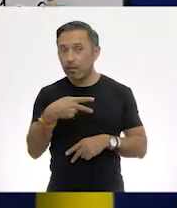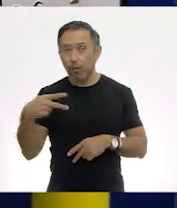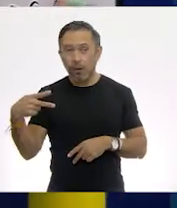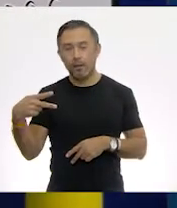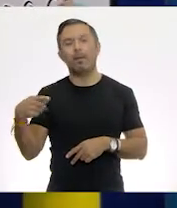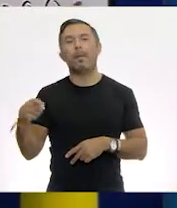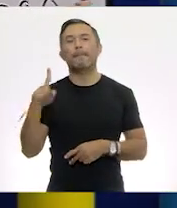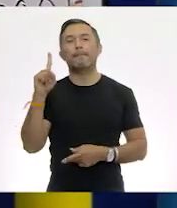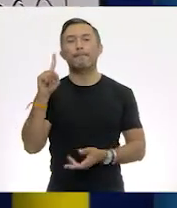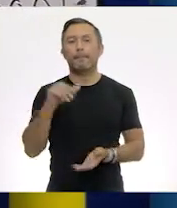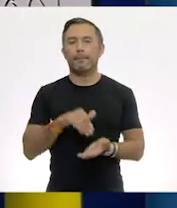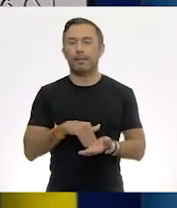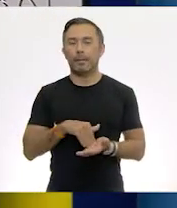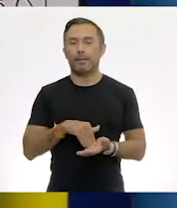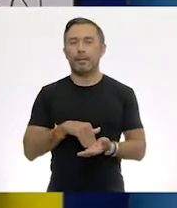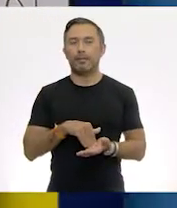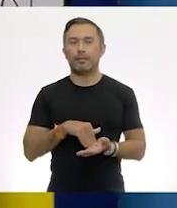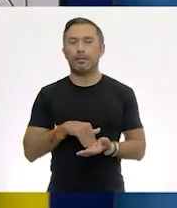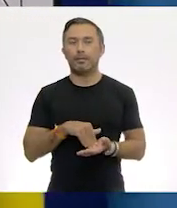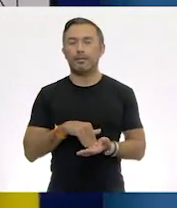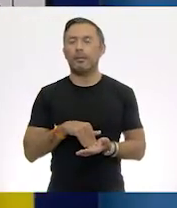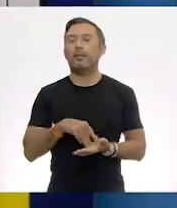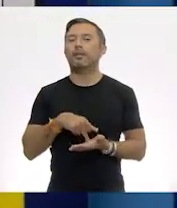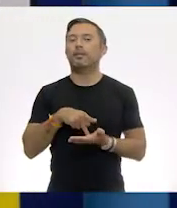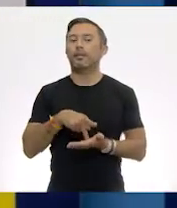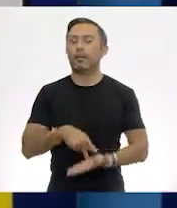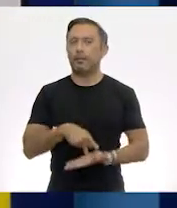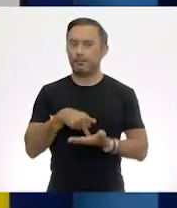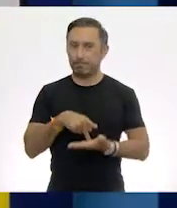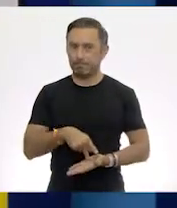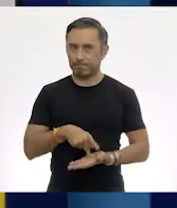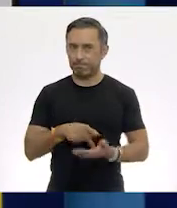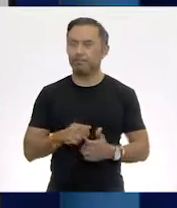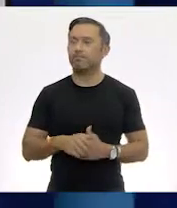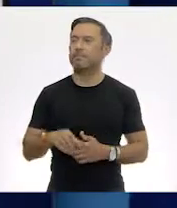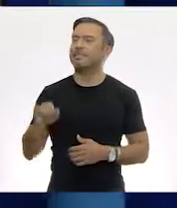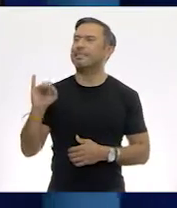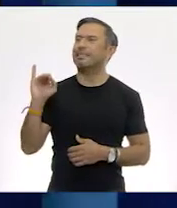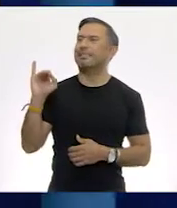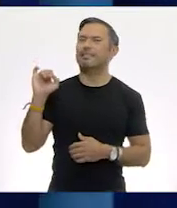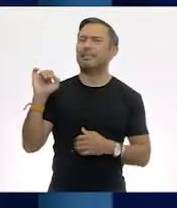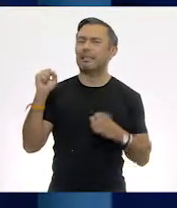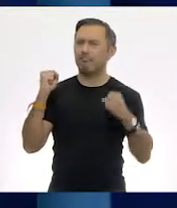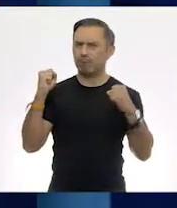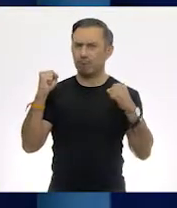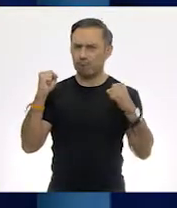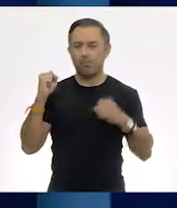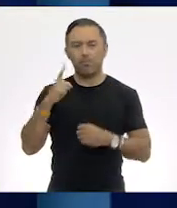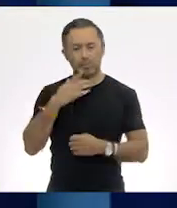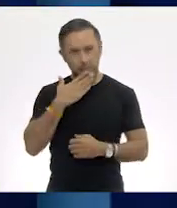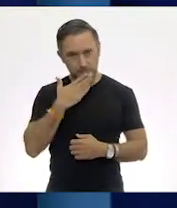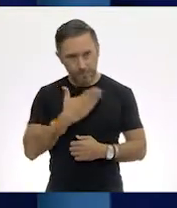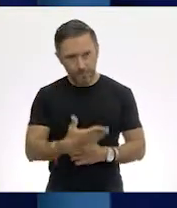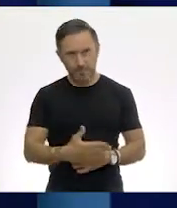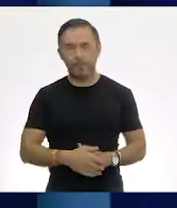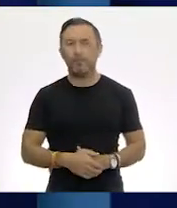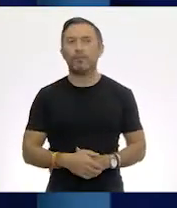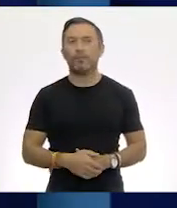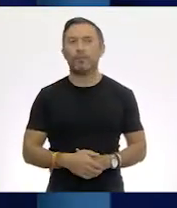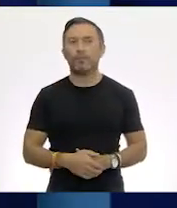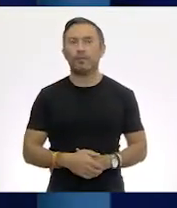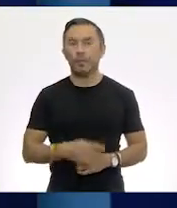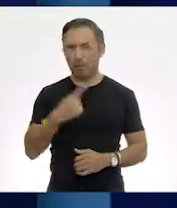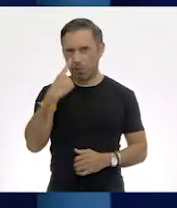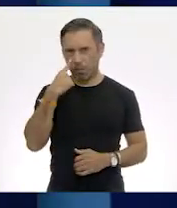.000 kilogramos. Sí. Eso. Déjame ponerle aquí